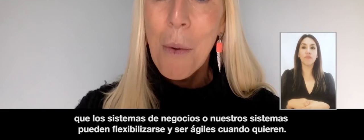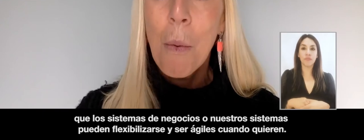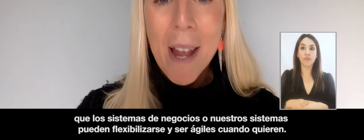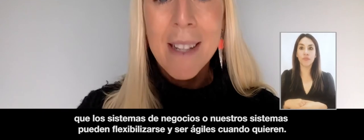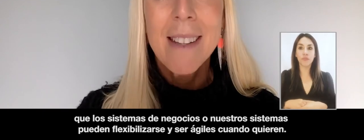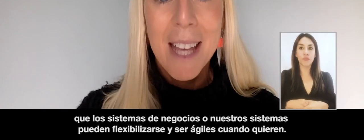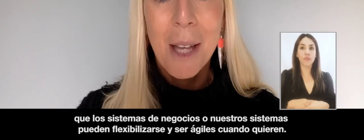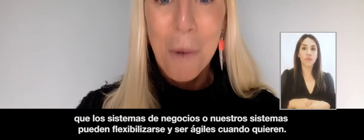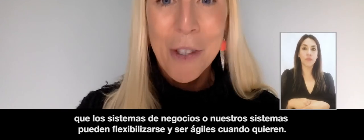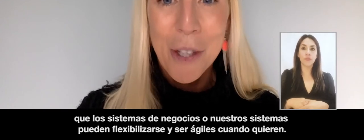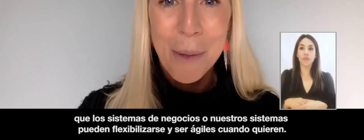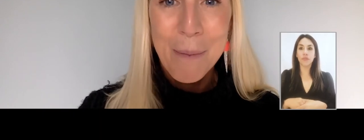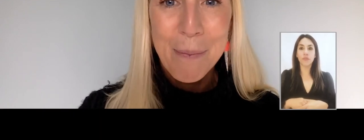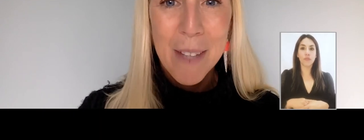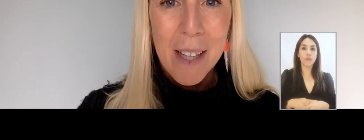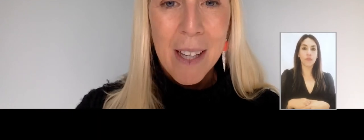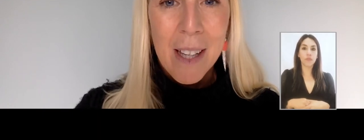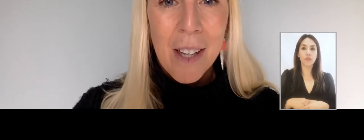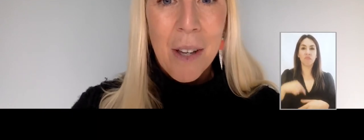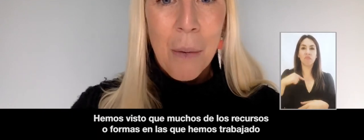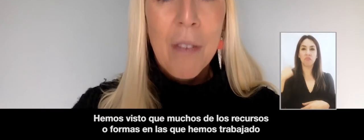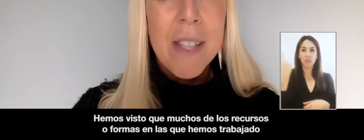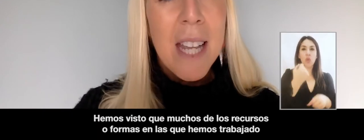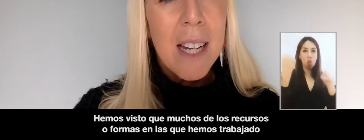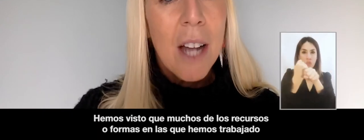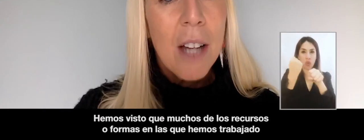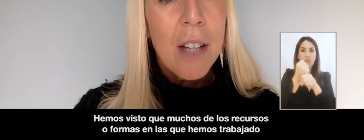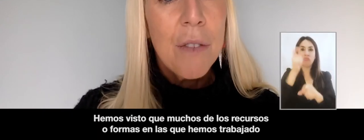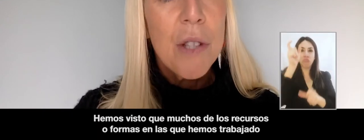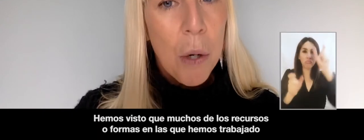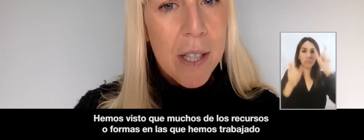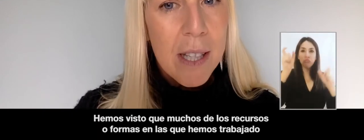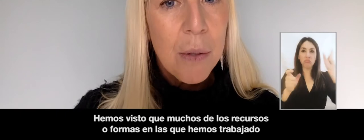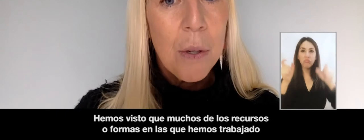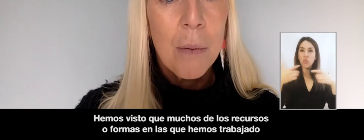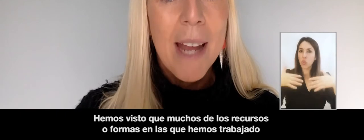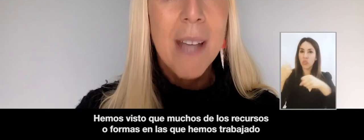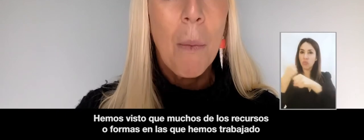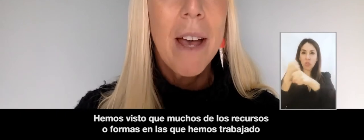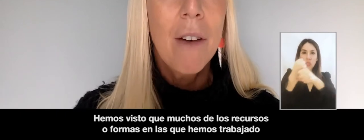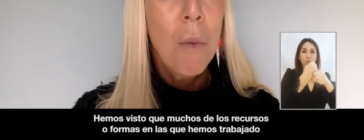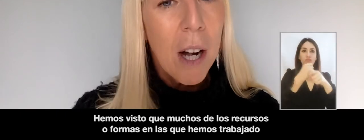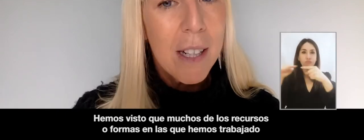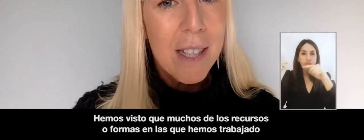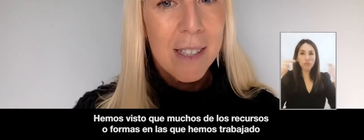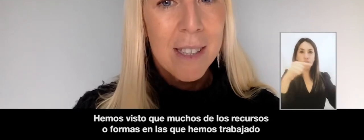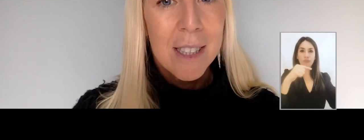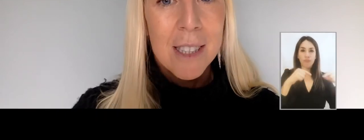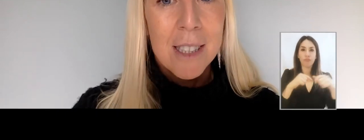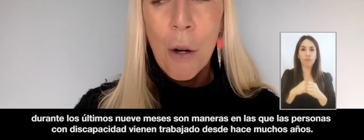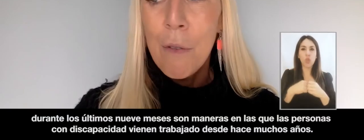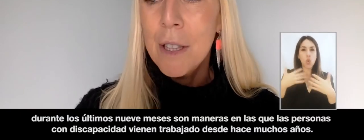when they want to. We have seen that a lot of the resources or ways that we have worked